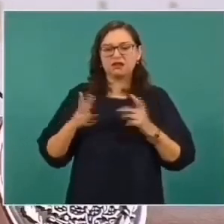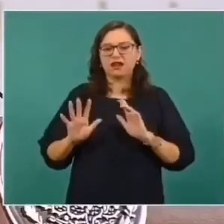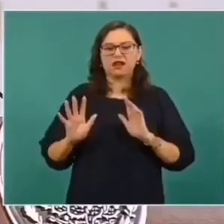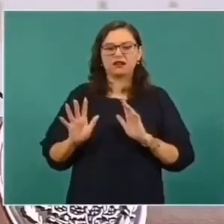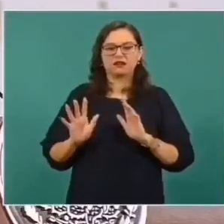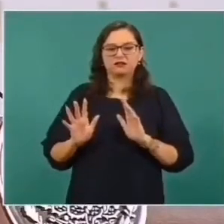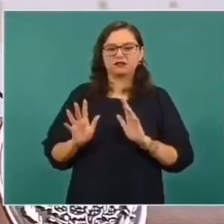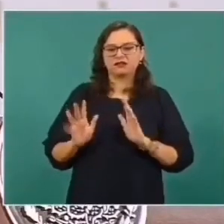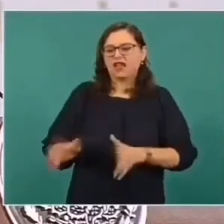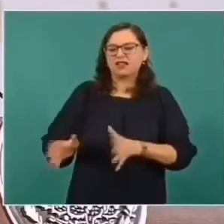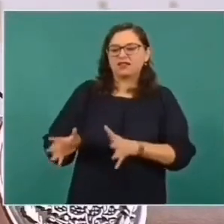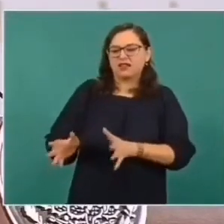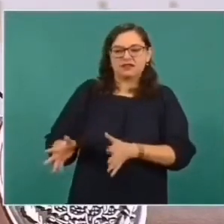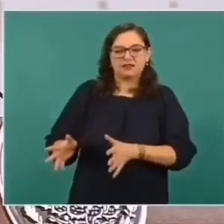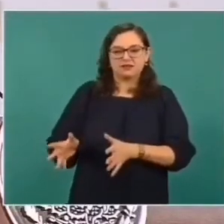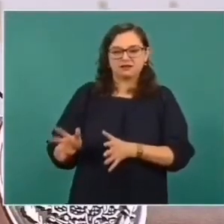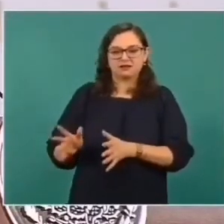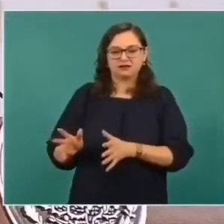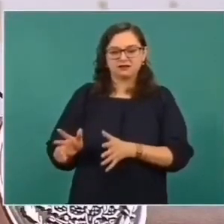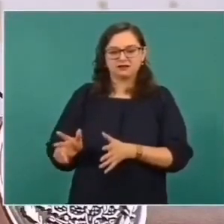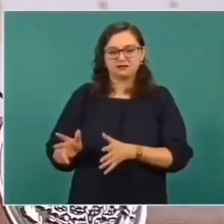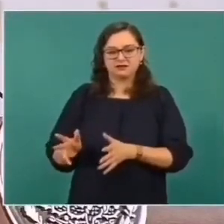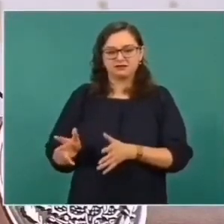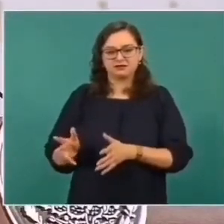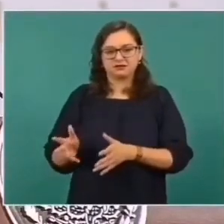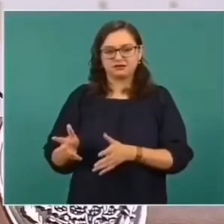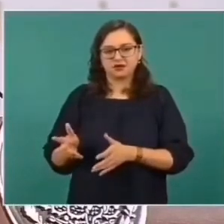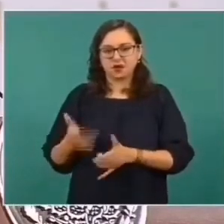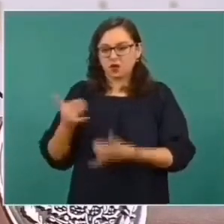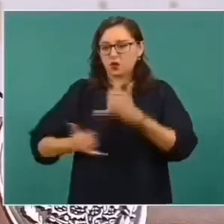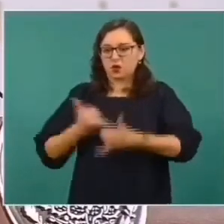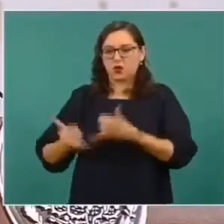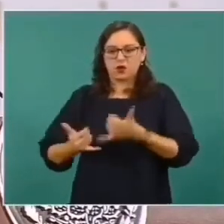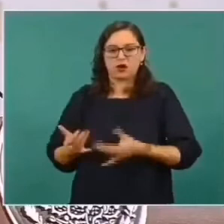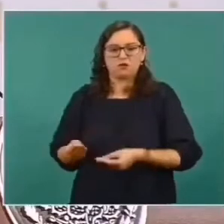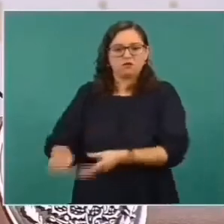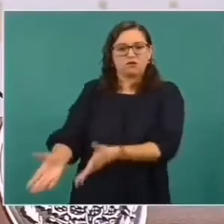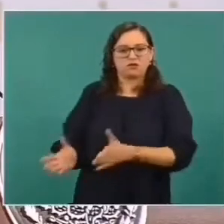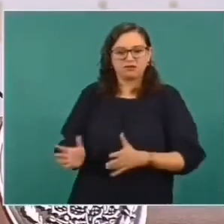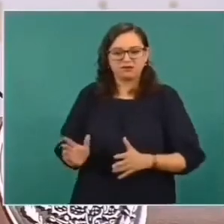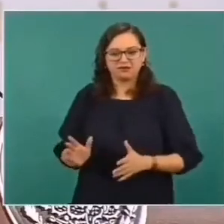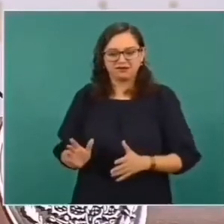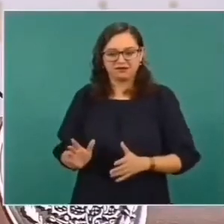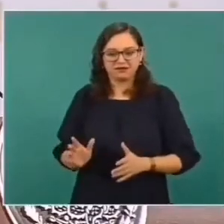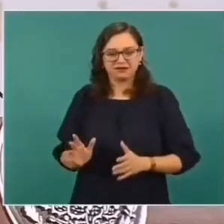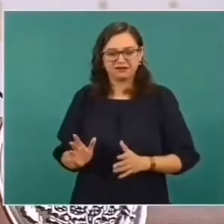y que por eso pues hay que ponerles el programa